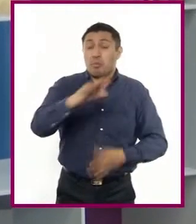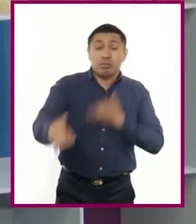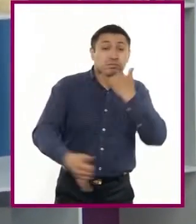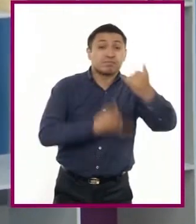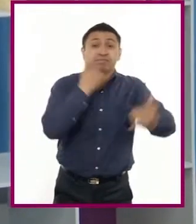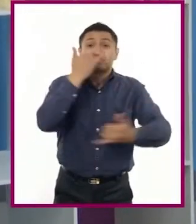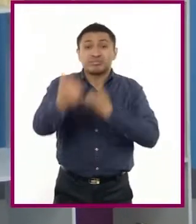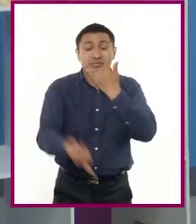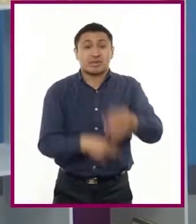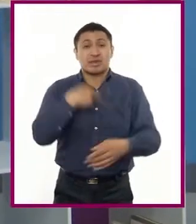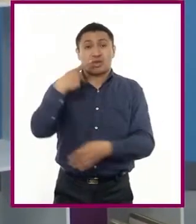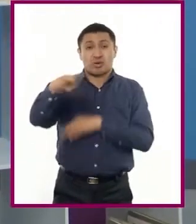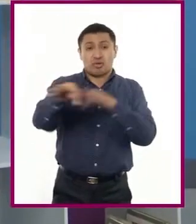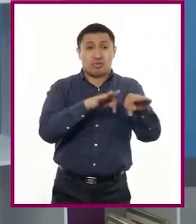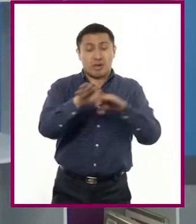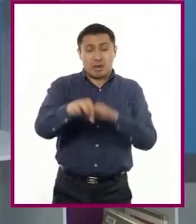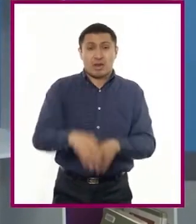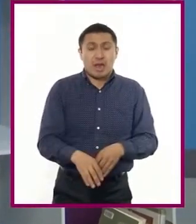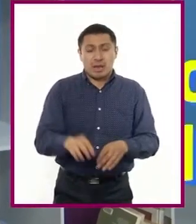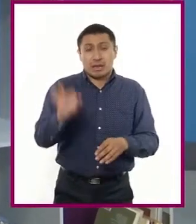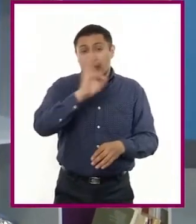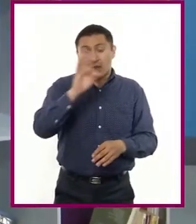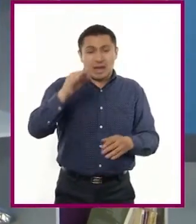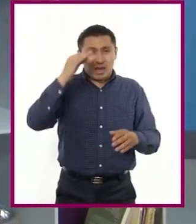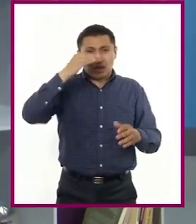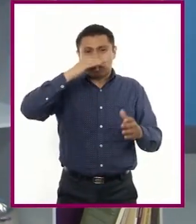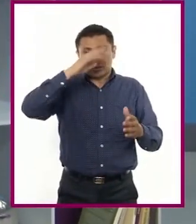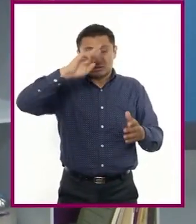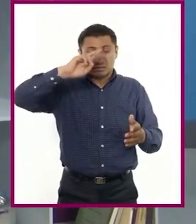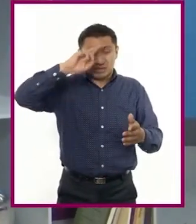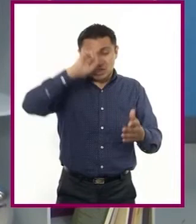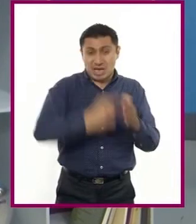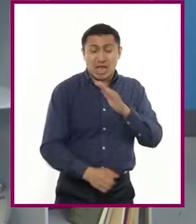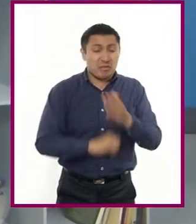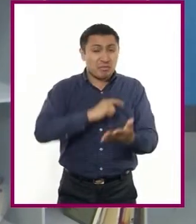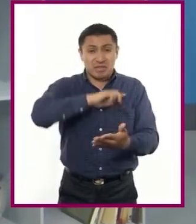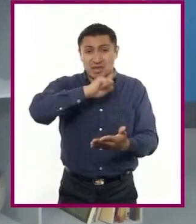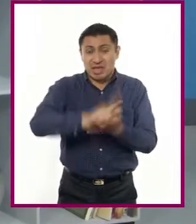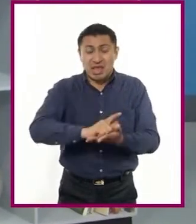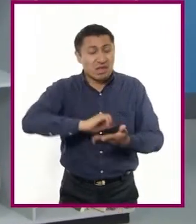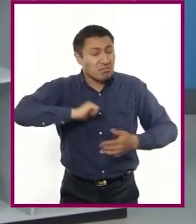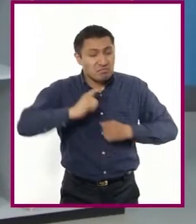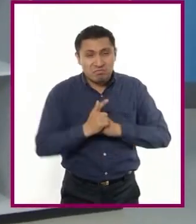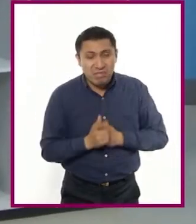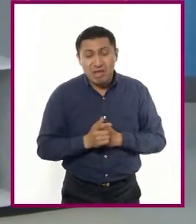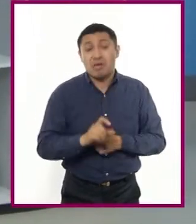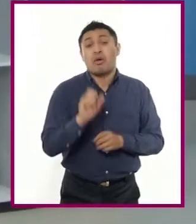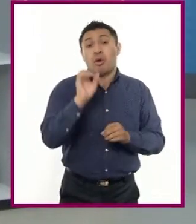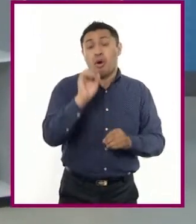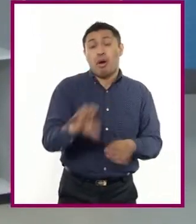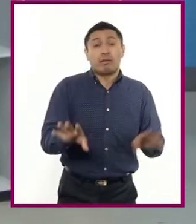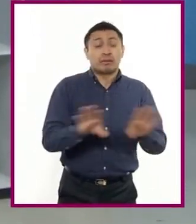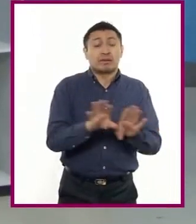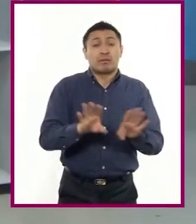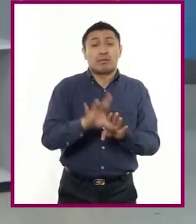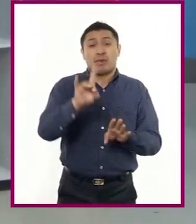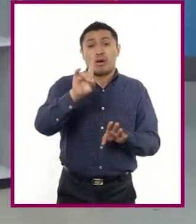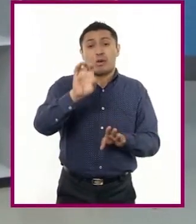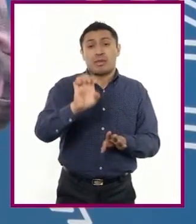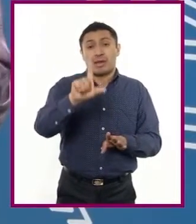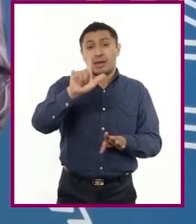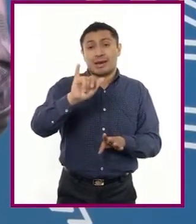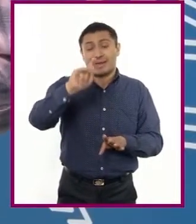ejercicio de sus funciones, incurrir en faltas o actos ilegales e incluso en delitos y actos de